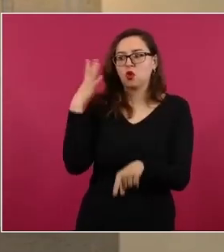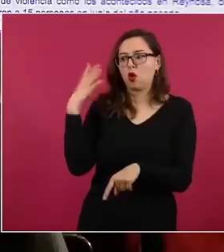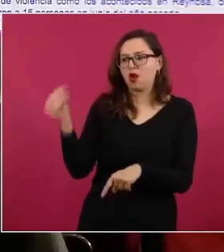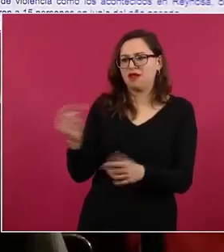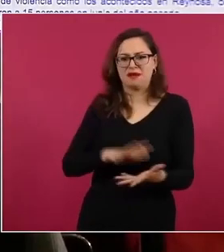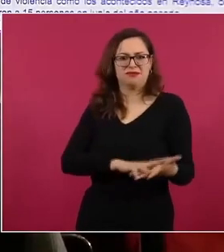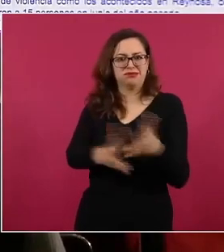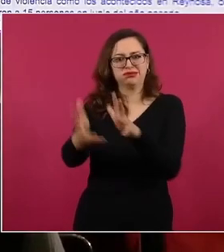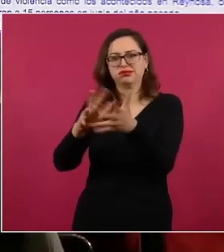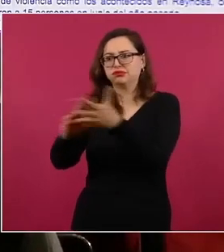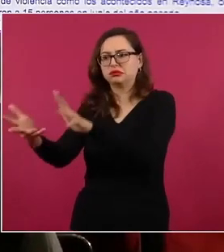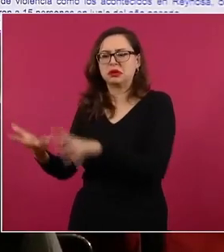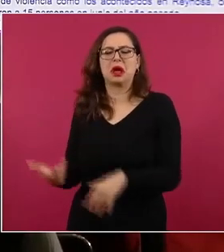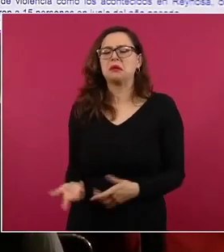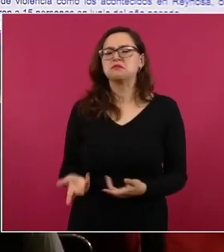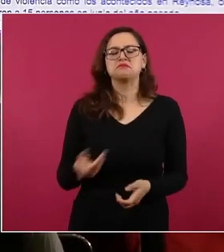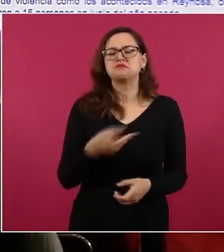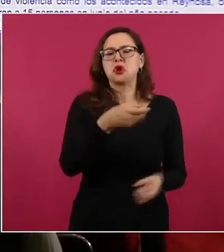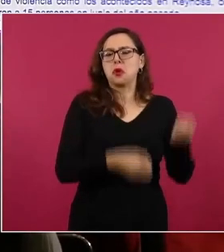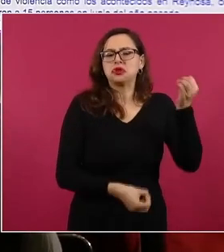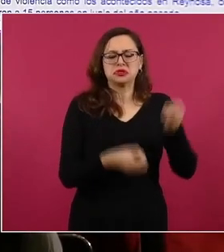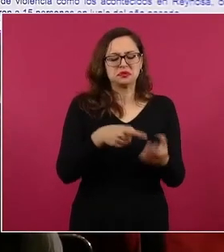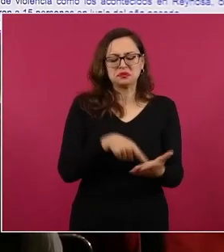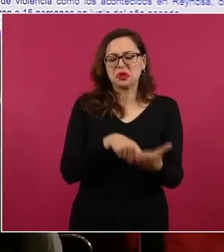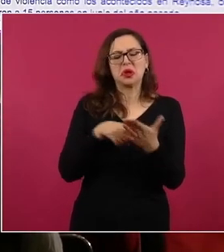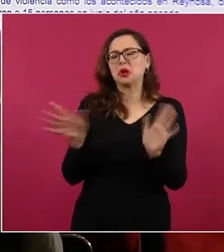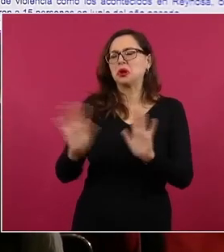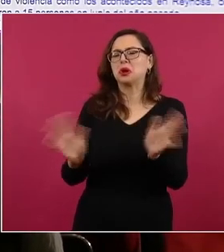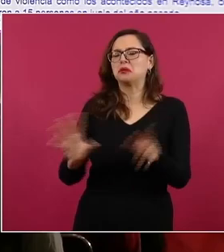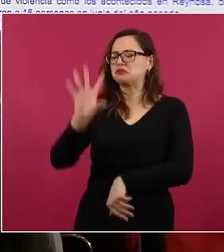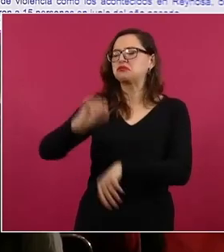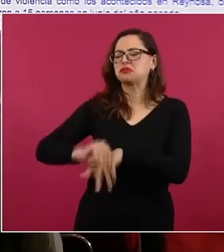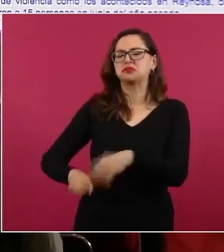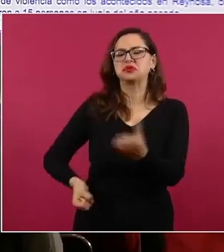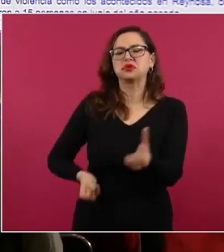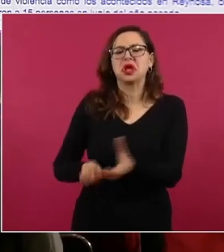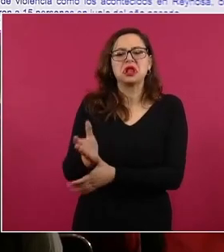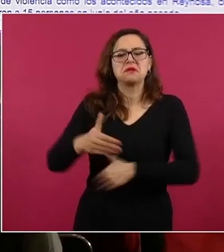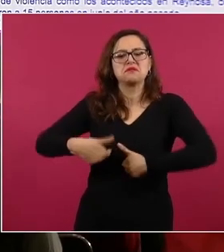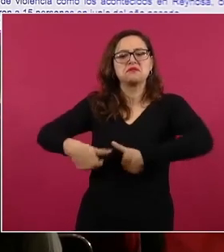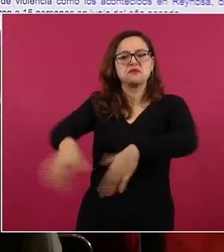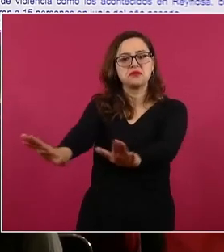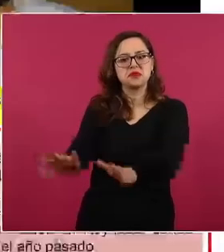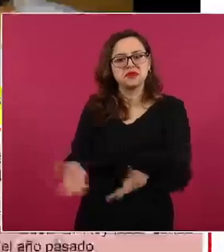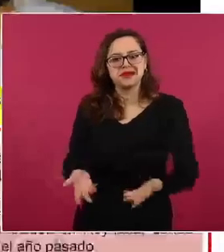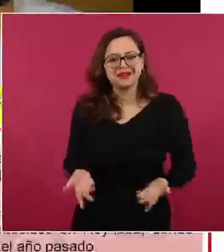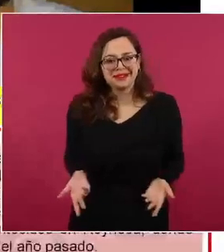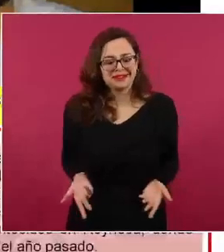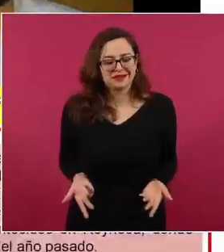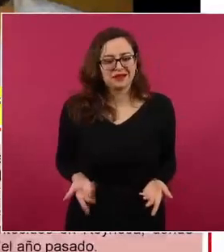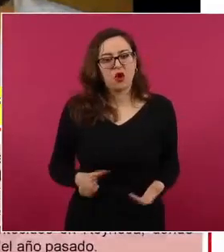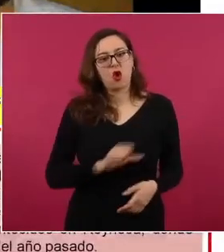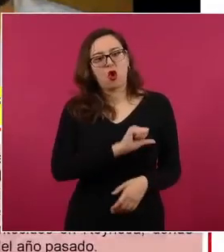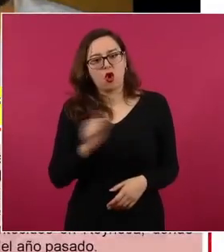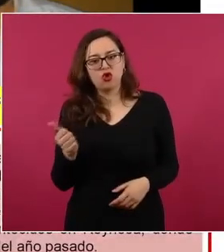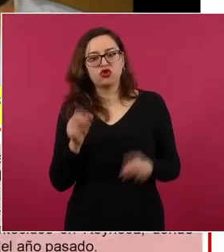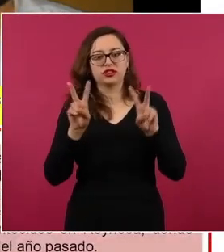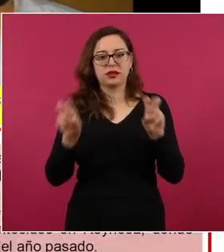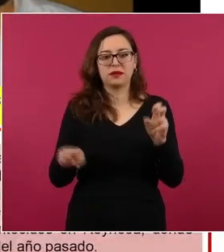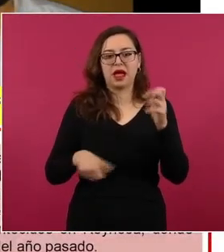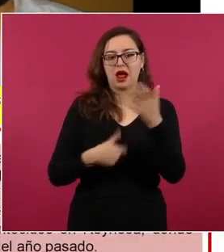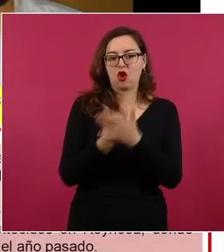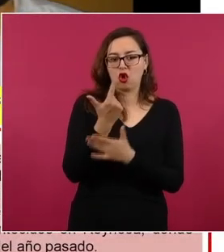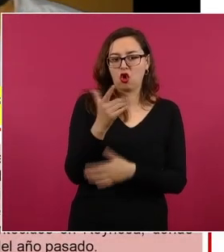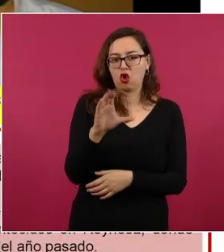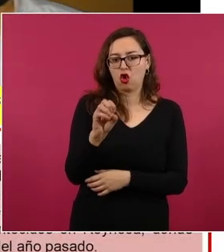Siguiente. Otra resolución, el caso del contador, que es el dirigente